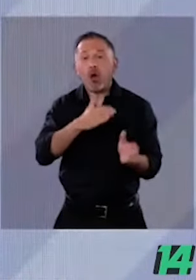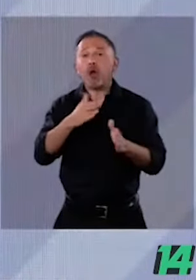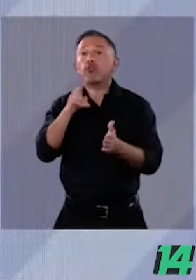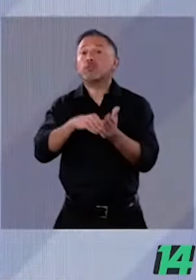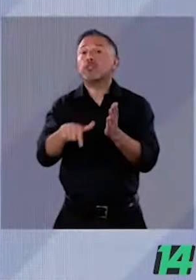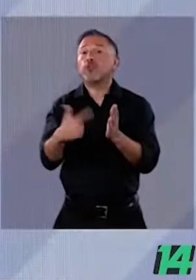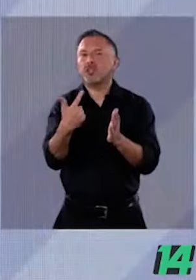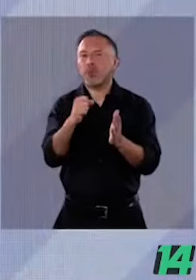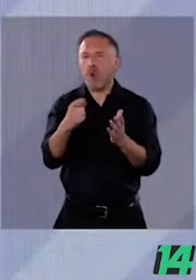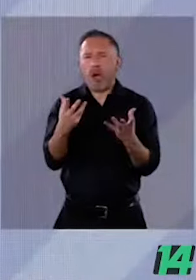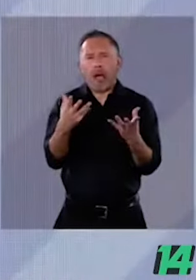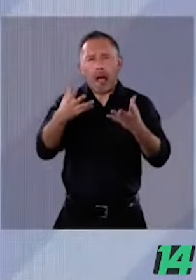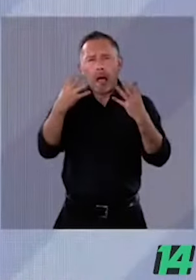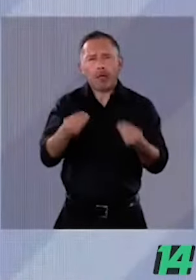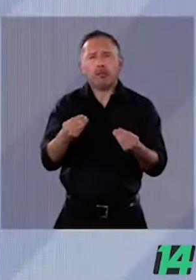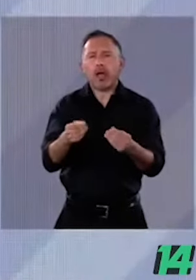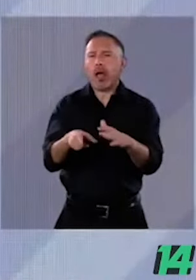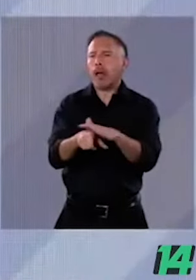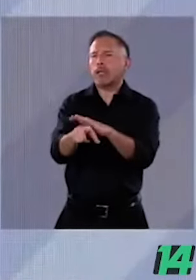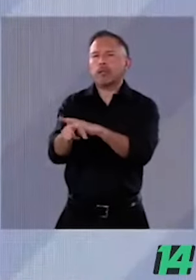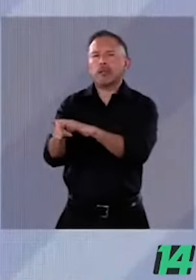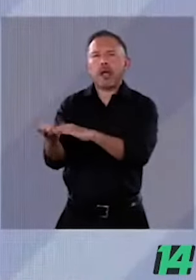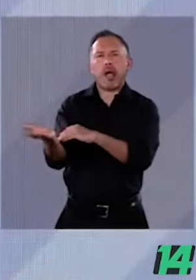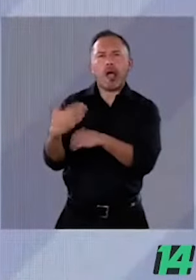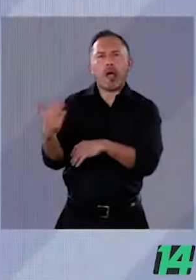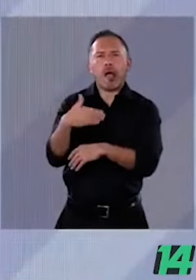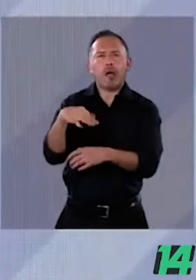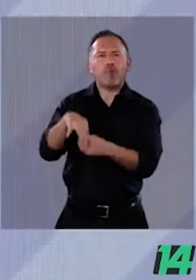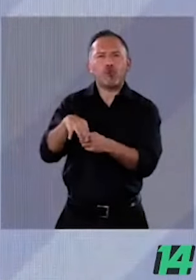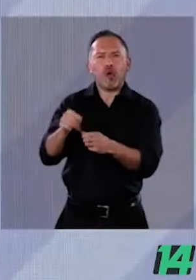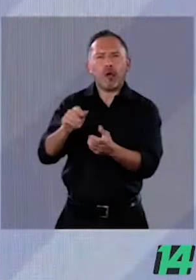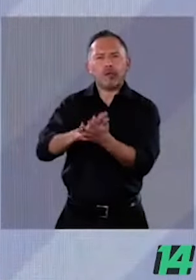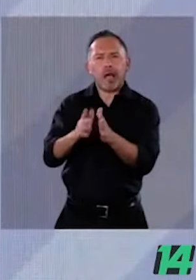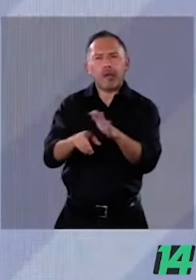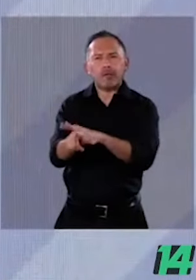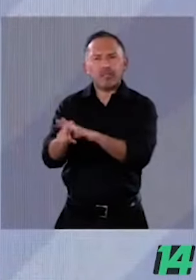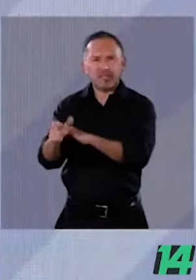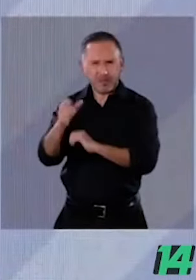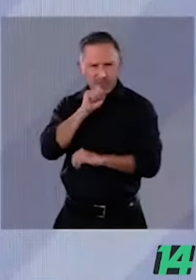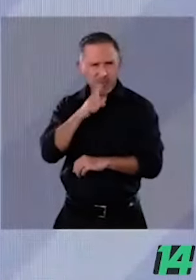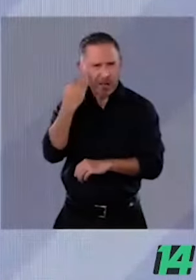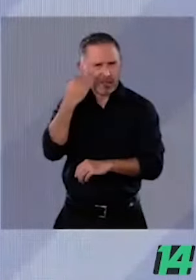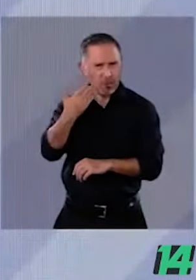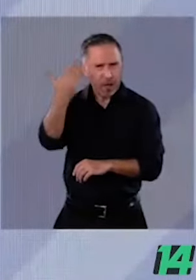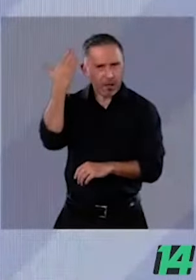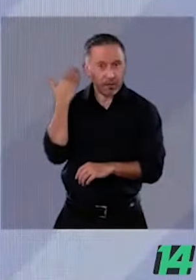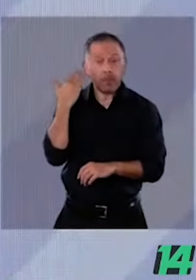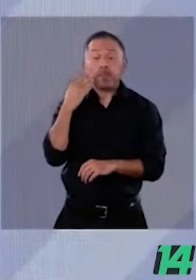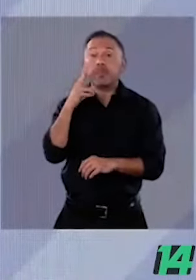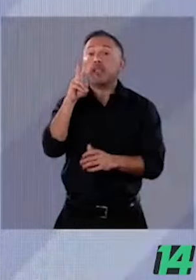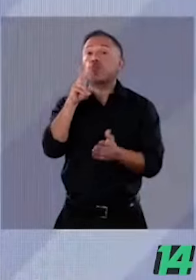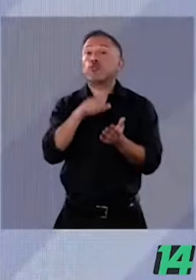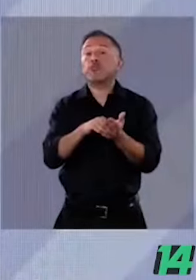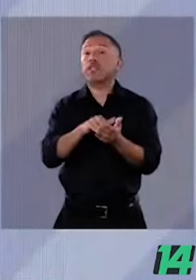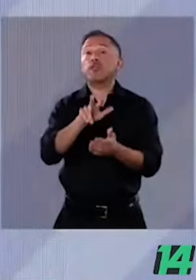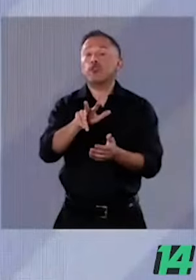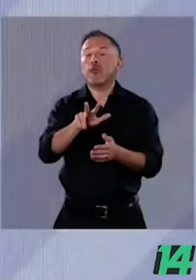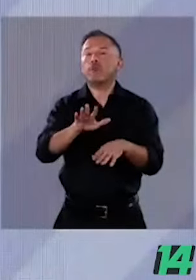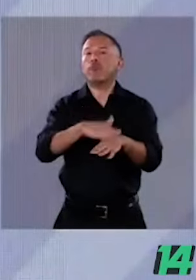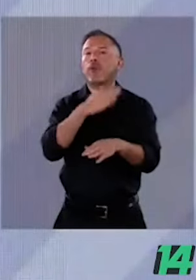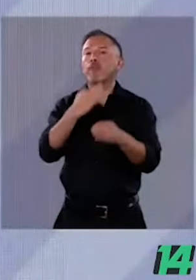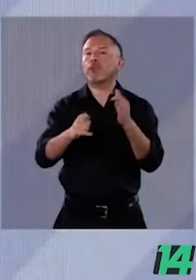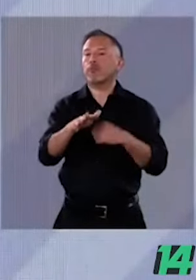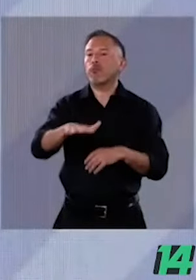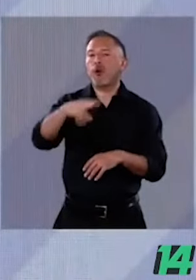compra de votos que se hizo en aquel año. En el 2018, el pueblo de México despertó.